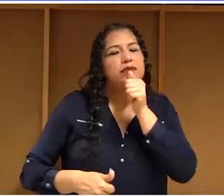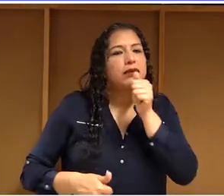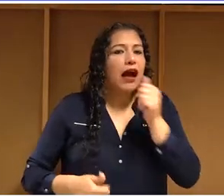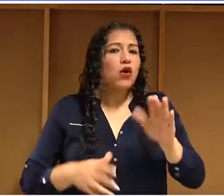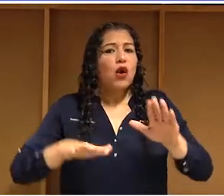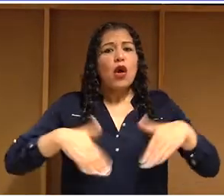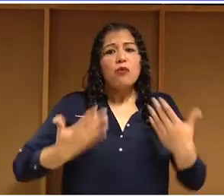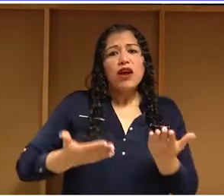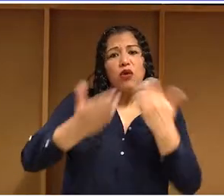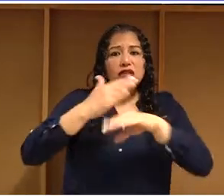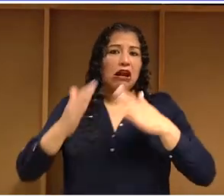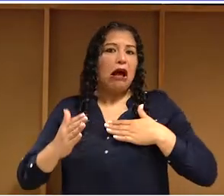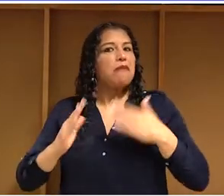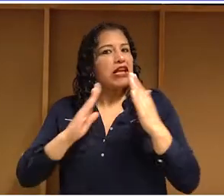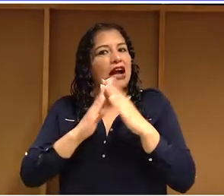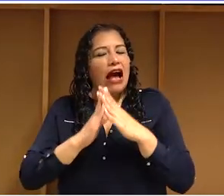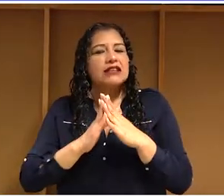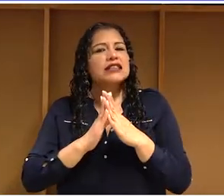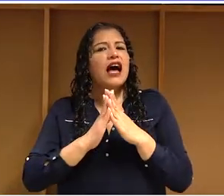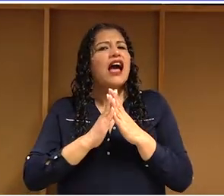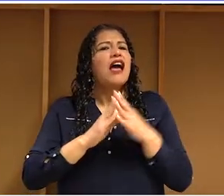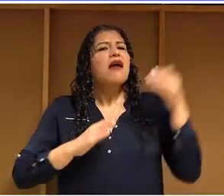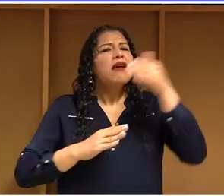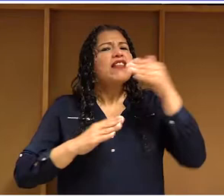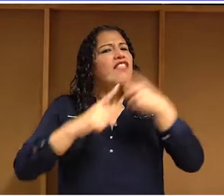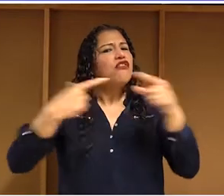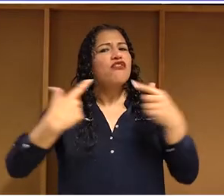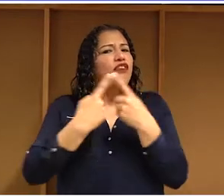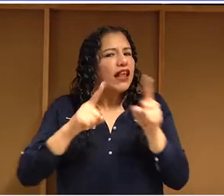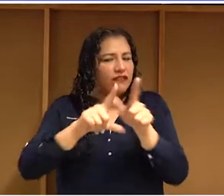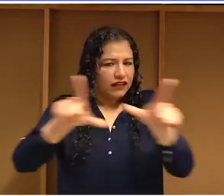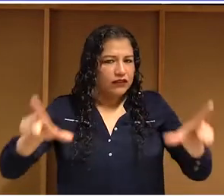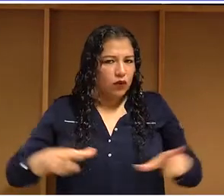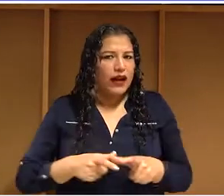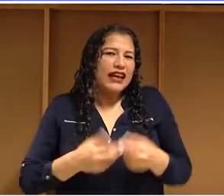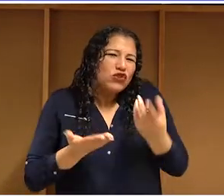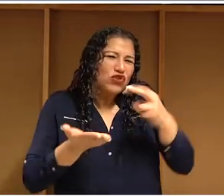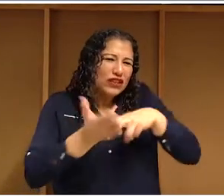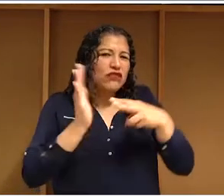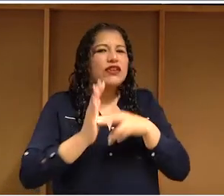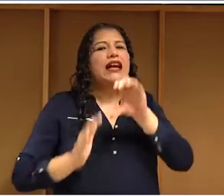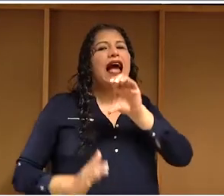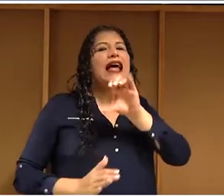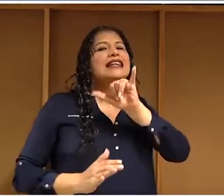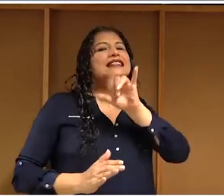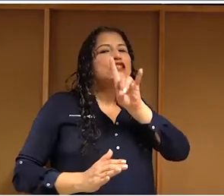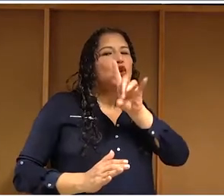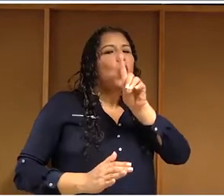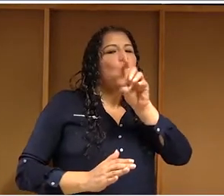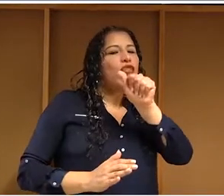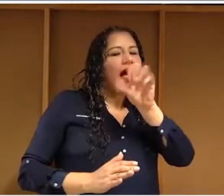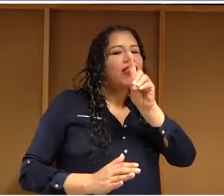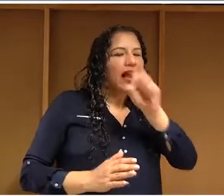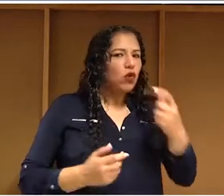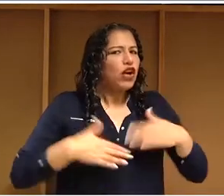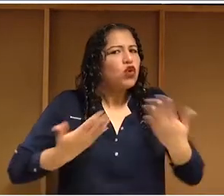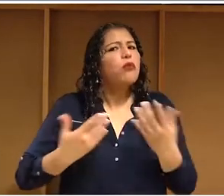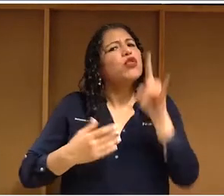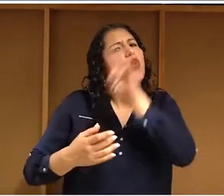casas, nuestros departamentos. Finalmente, que nos vincula a la ciudad como ciudadanos es